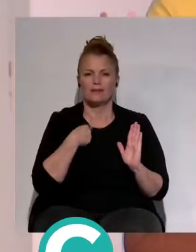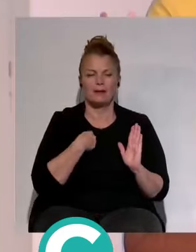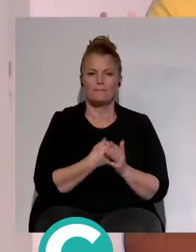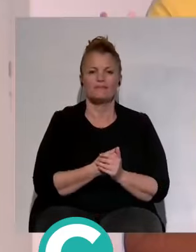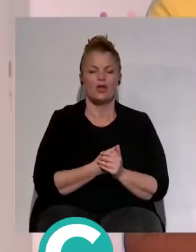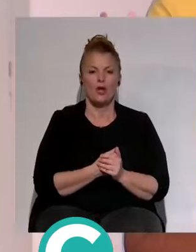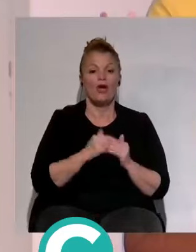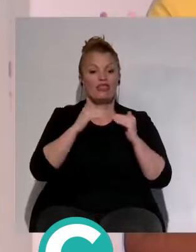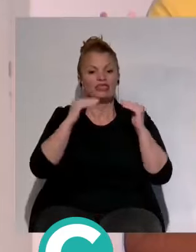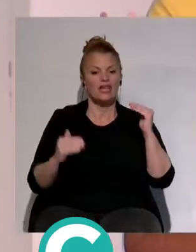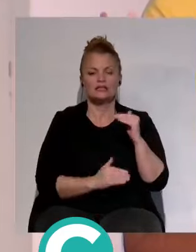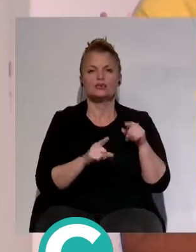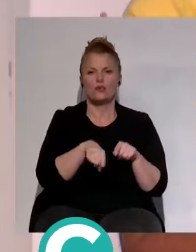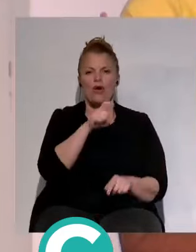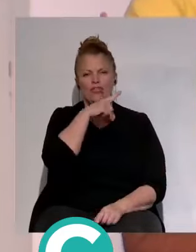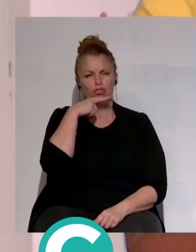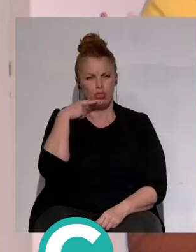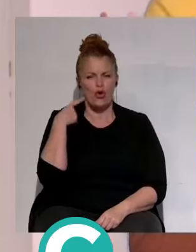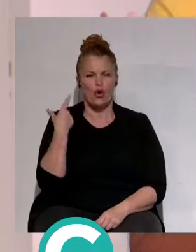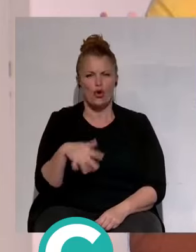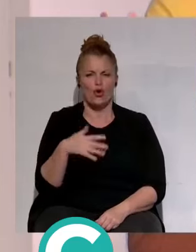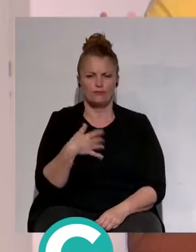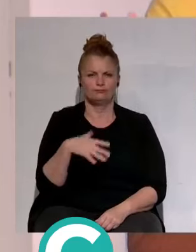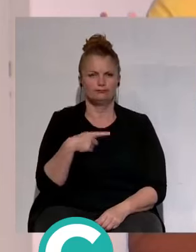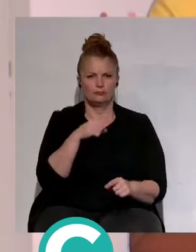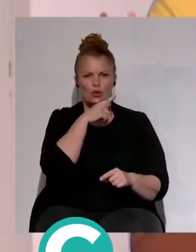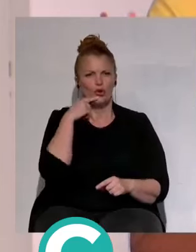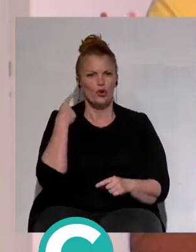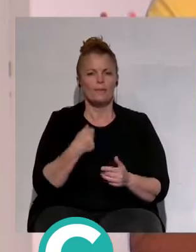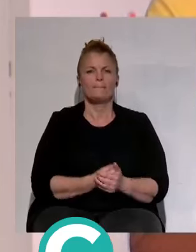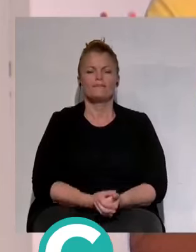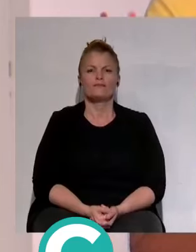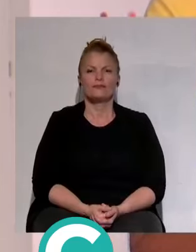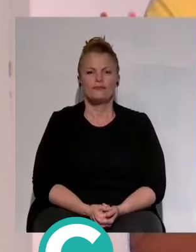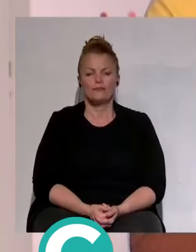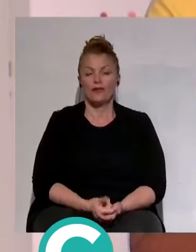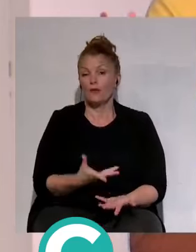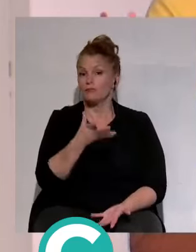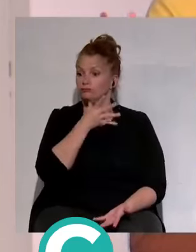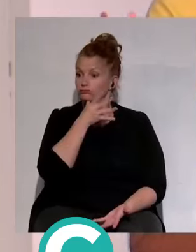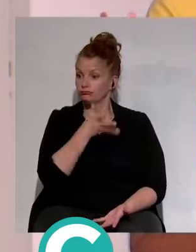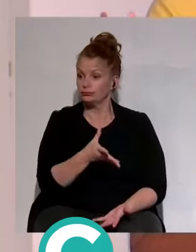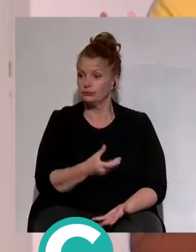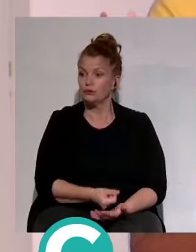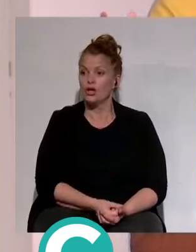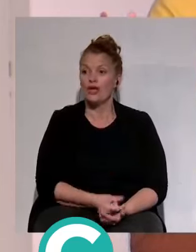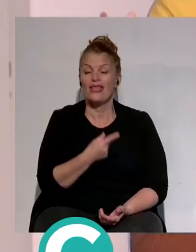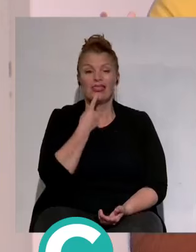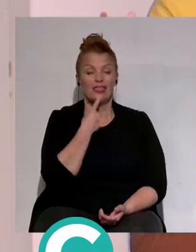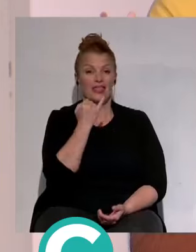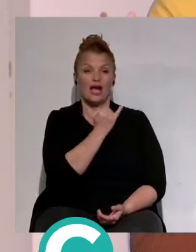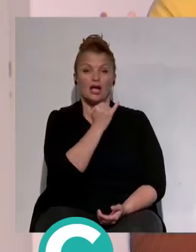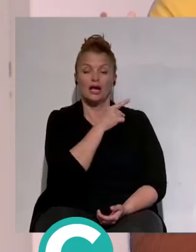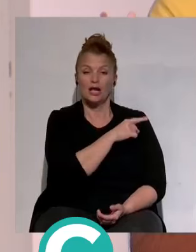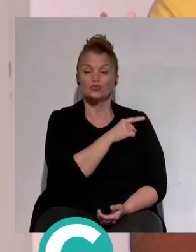Descenso doloroso, muy doloroso. Sobre todo porque, como dice Jesús, como ha dicho